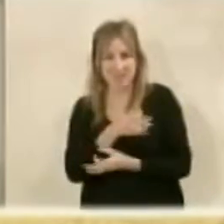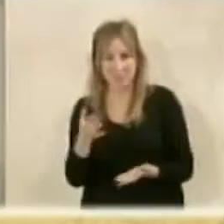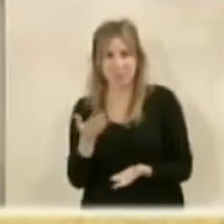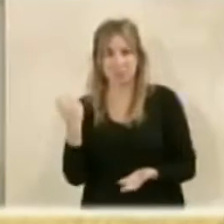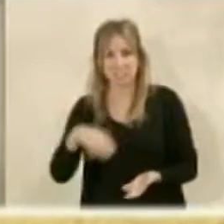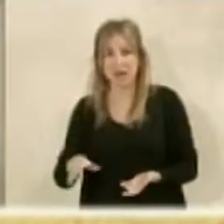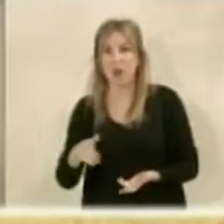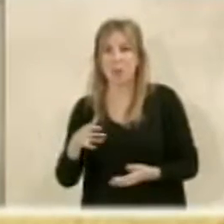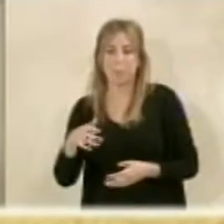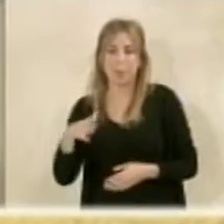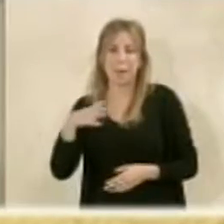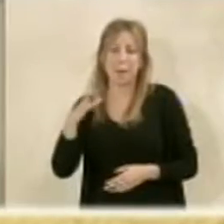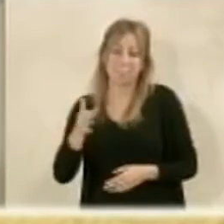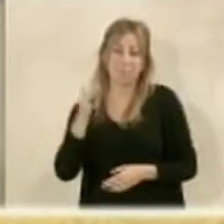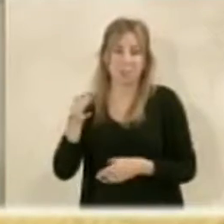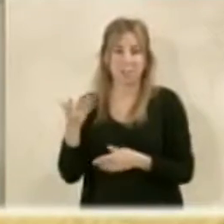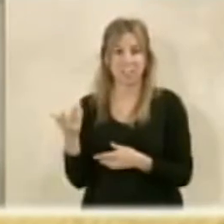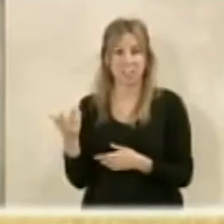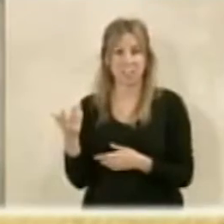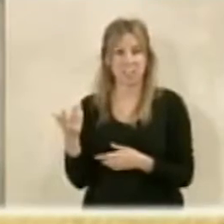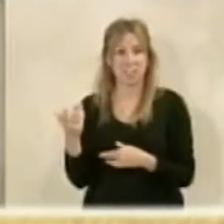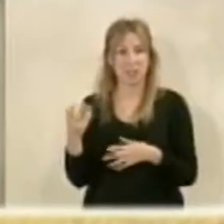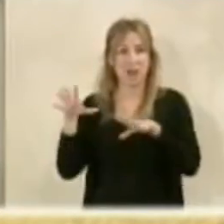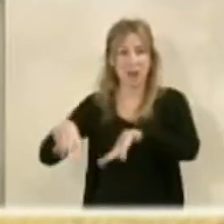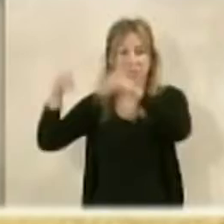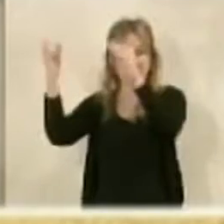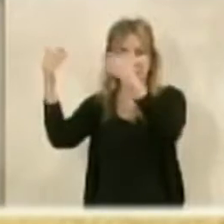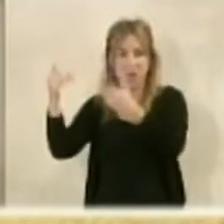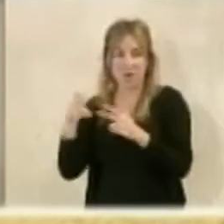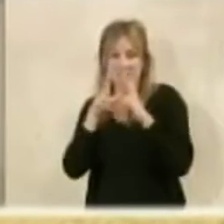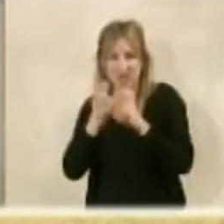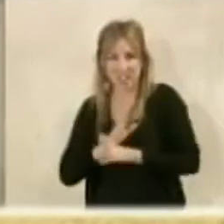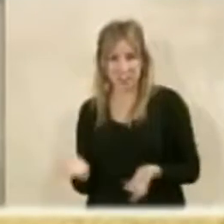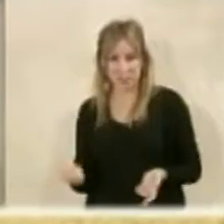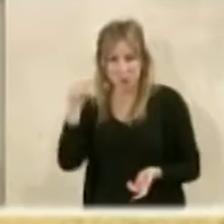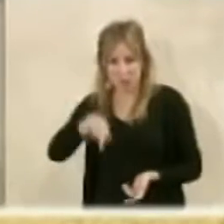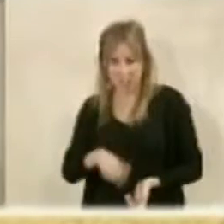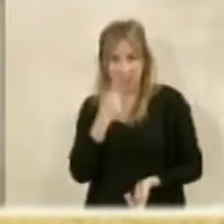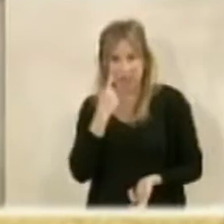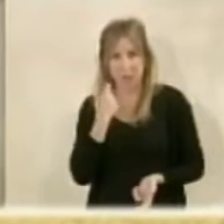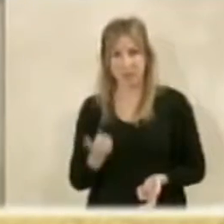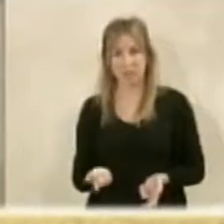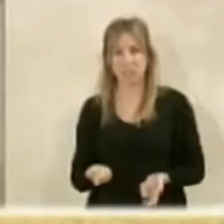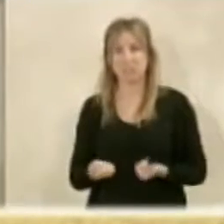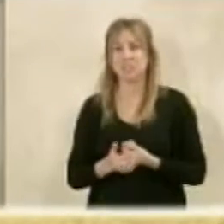una alcacía para que se nos caiga a trozos, pero somos capital patrimonial de esta provincia.